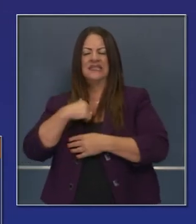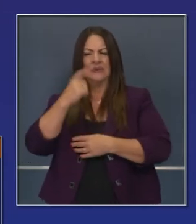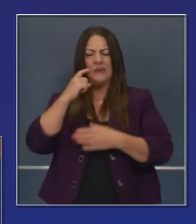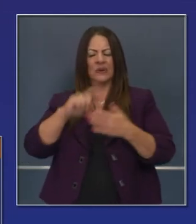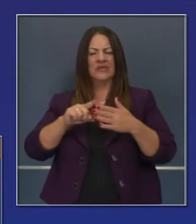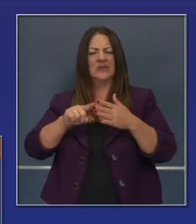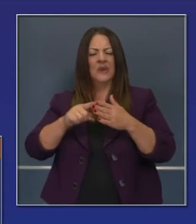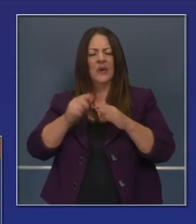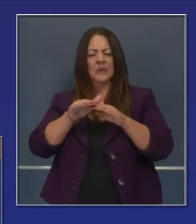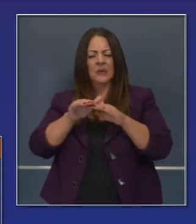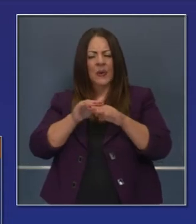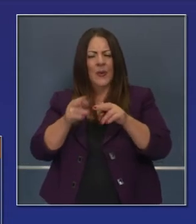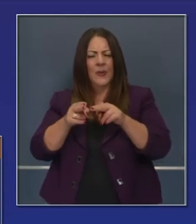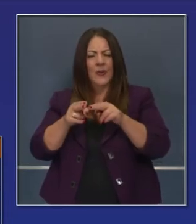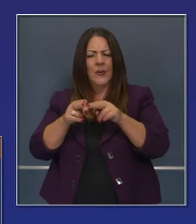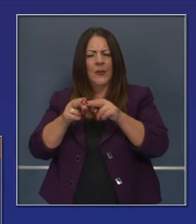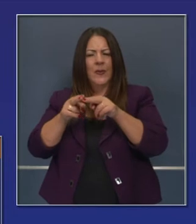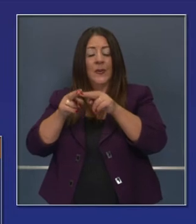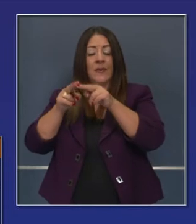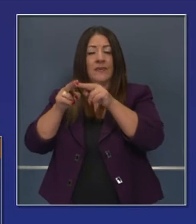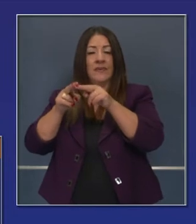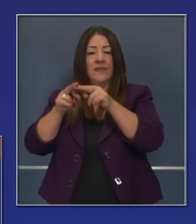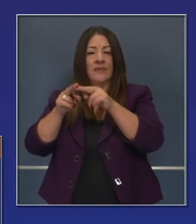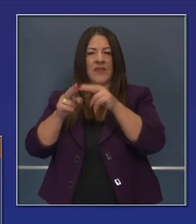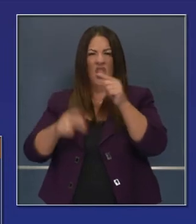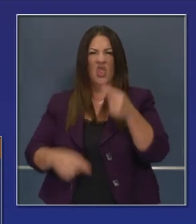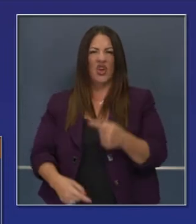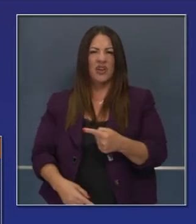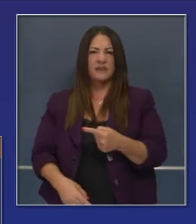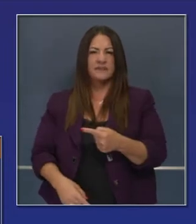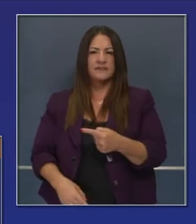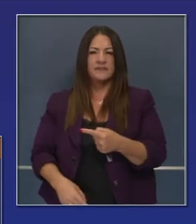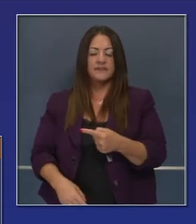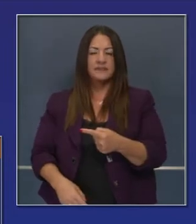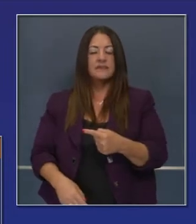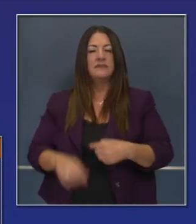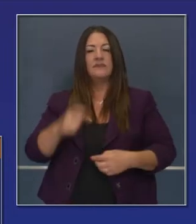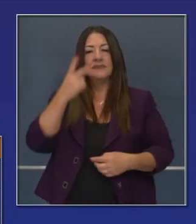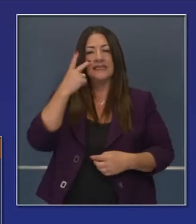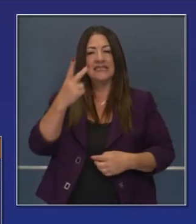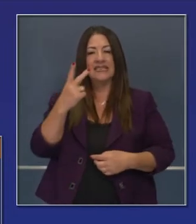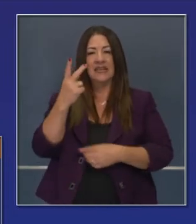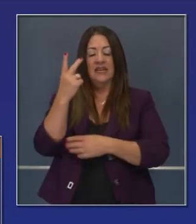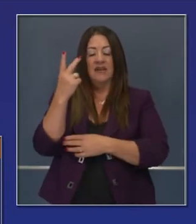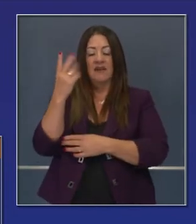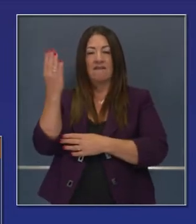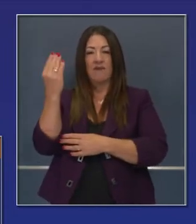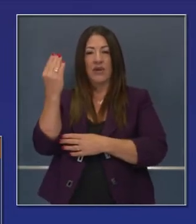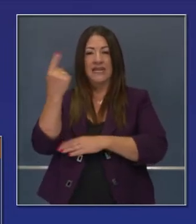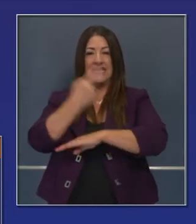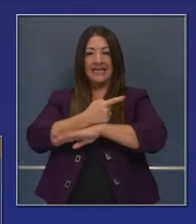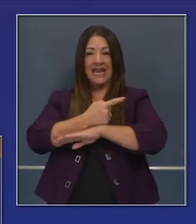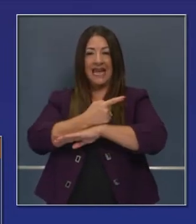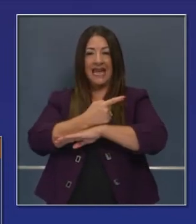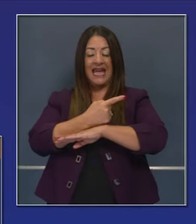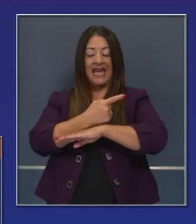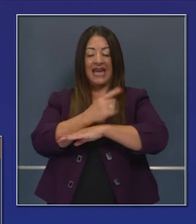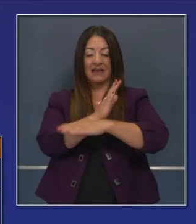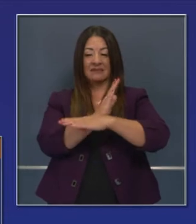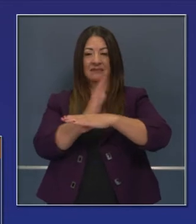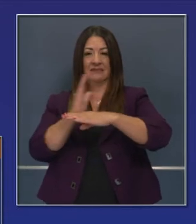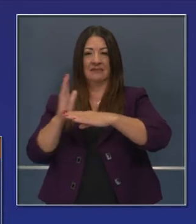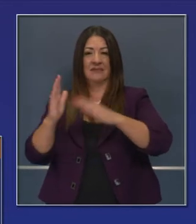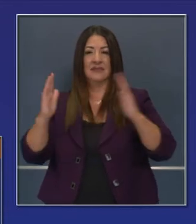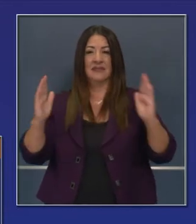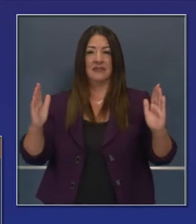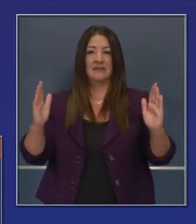Y como dije, está comienciando a ascender un poco. Pueden ver la gráfica aquí, cómo comienza a ascender. El índice de positividad